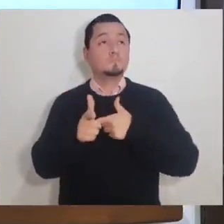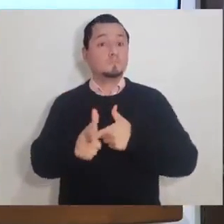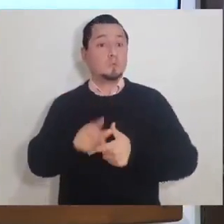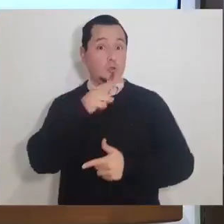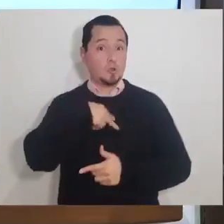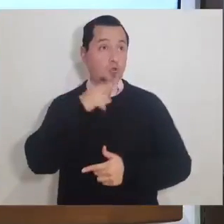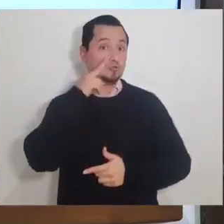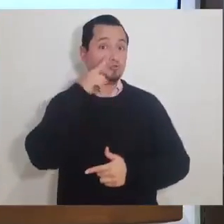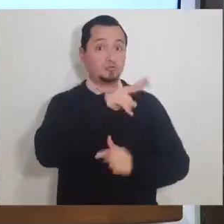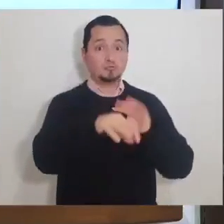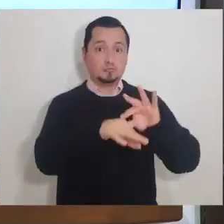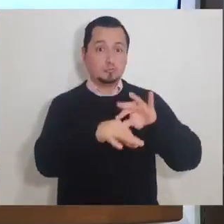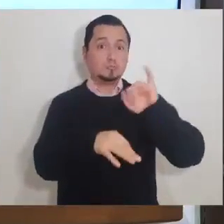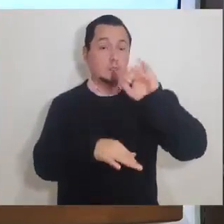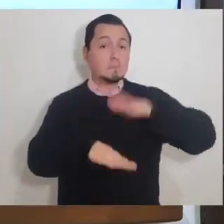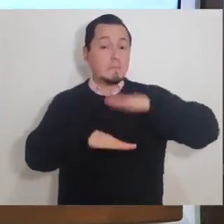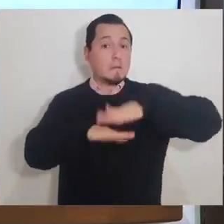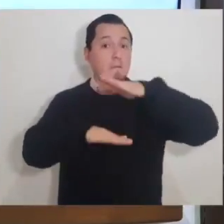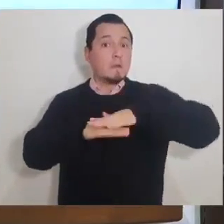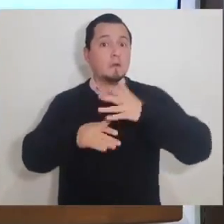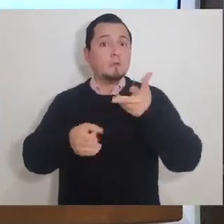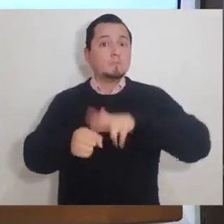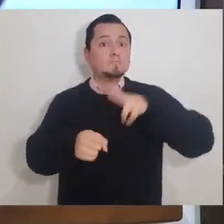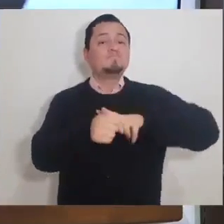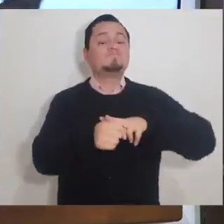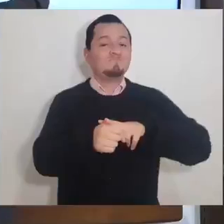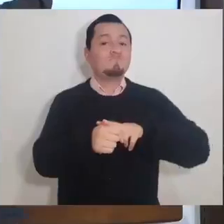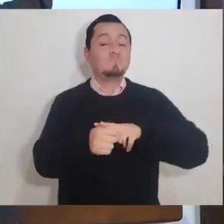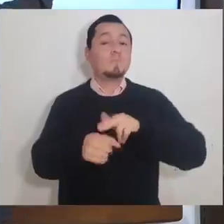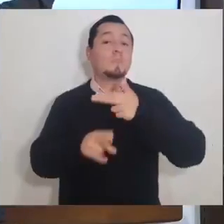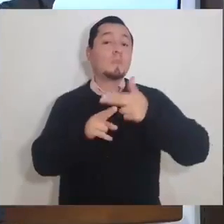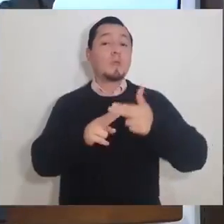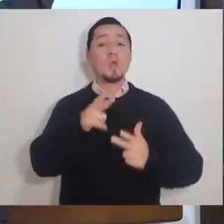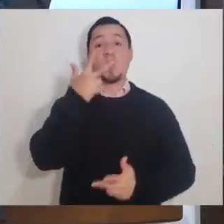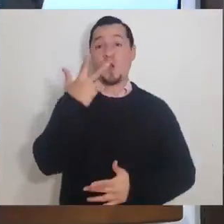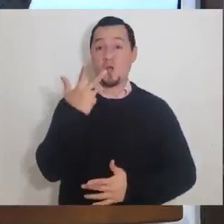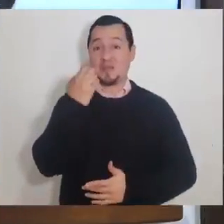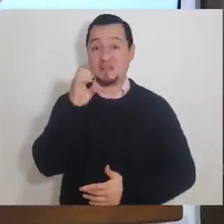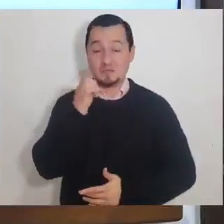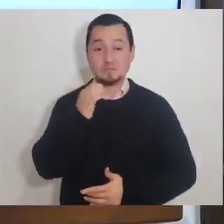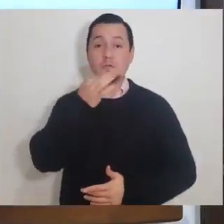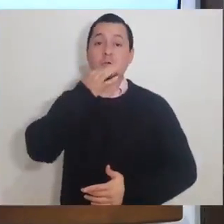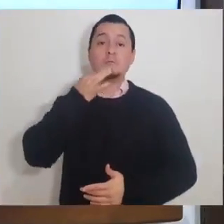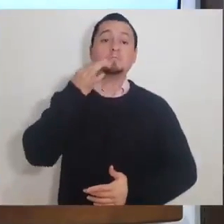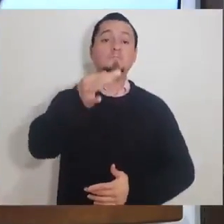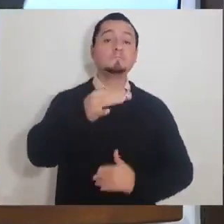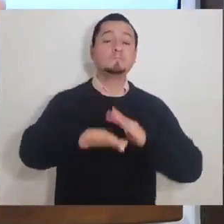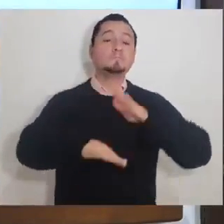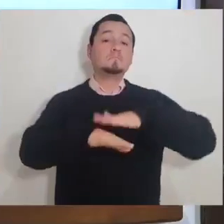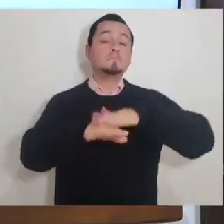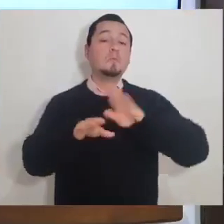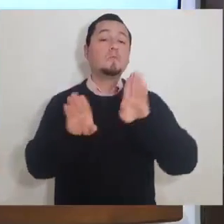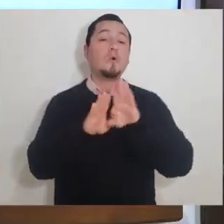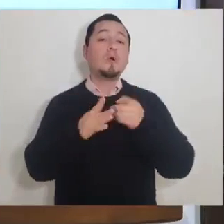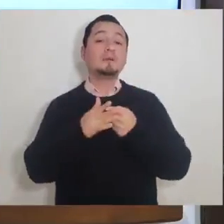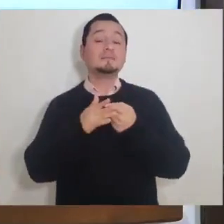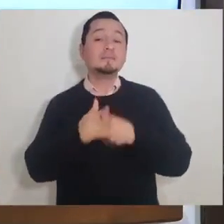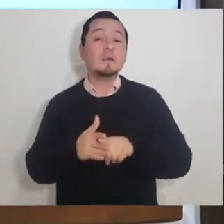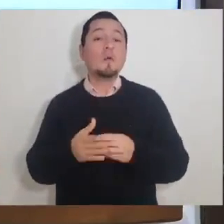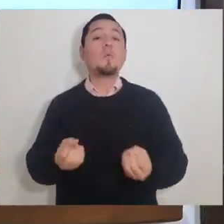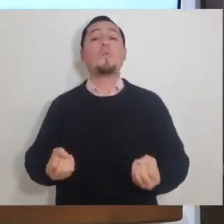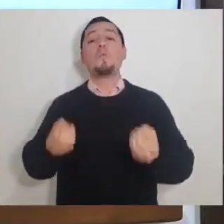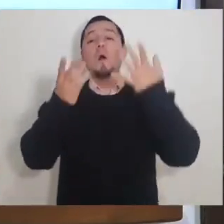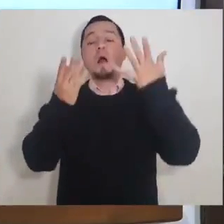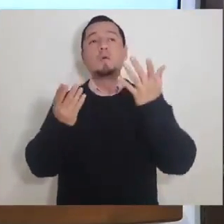sigue creciendo, porque es previsible, pensando que será hasta el 8 de enero donde podremos tener ya una estabilización o el